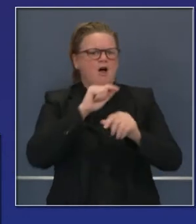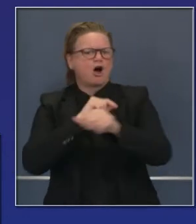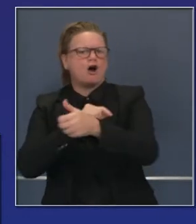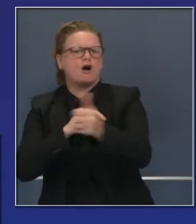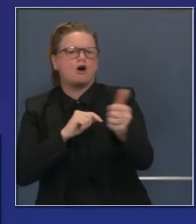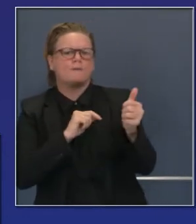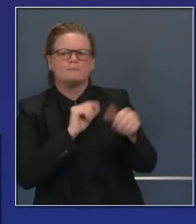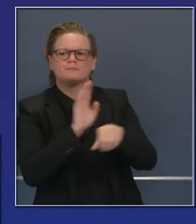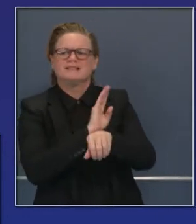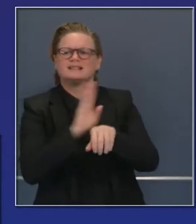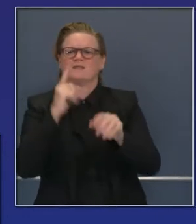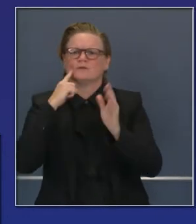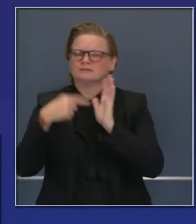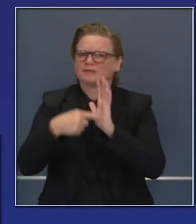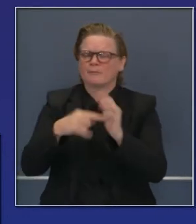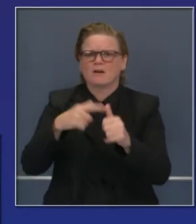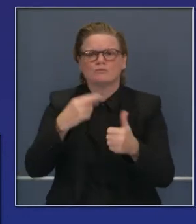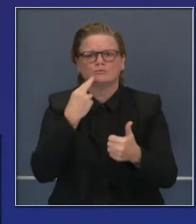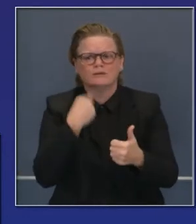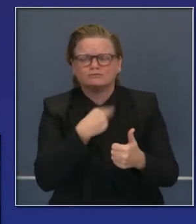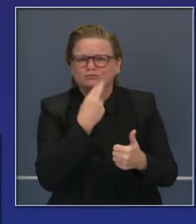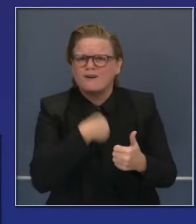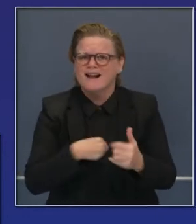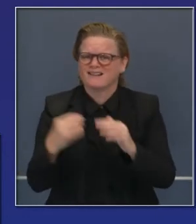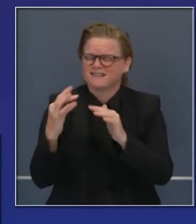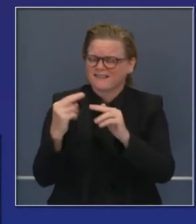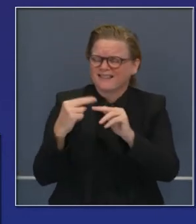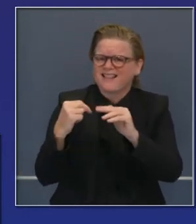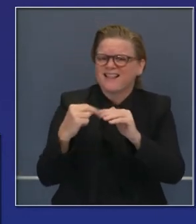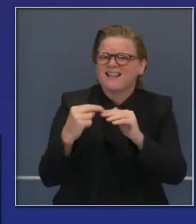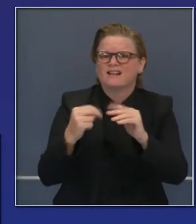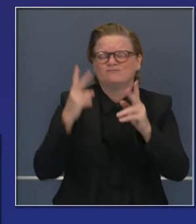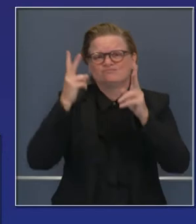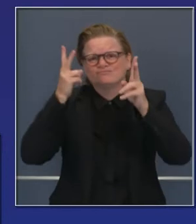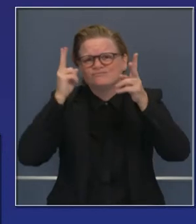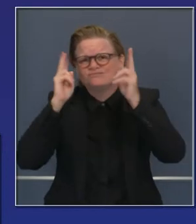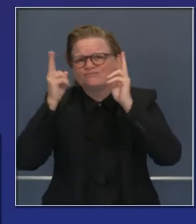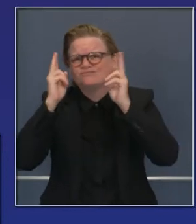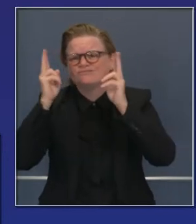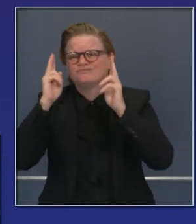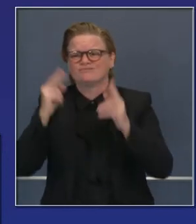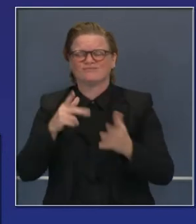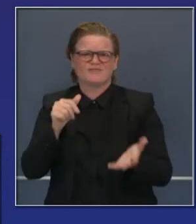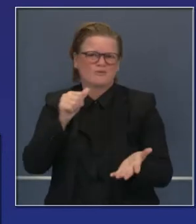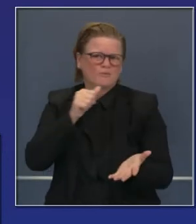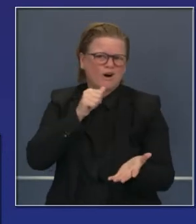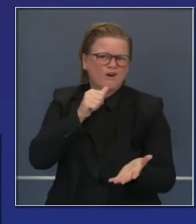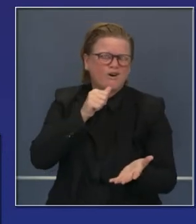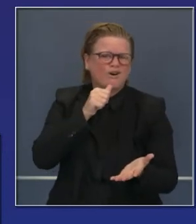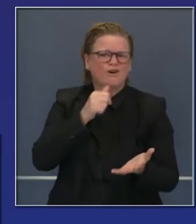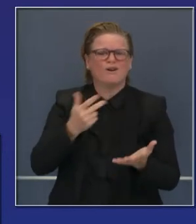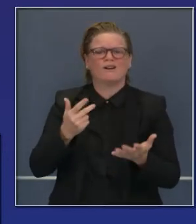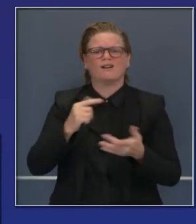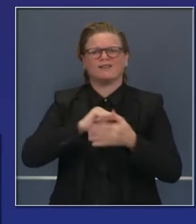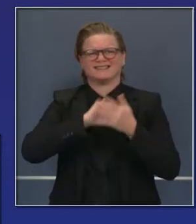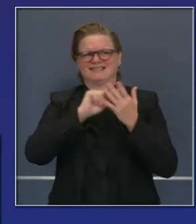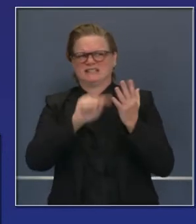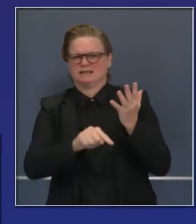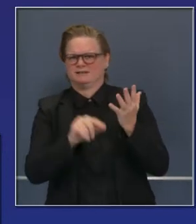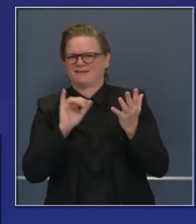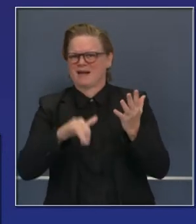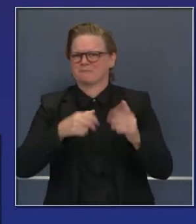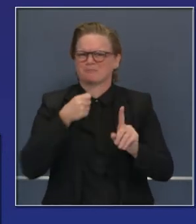que se han visto impactadas desproporcionadamente. Salones de belleza, restaurantes, bares, las